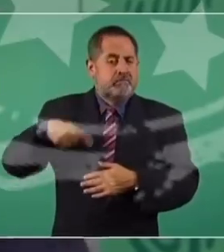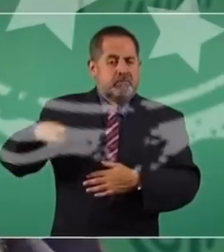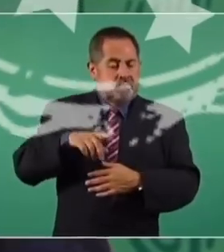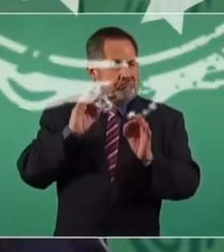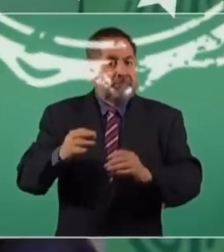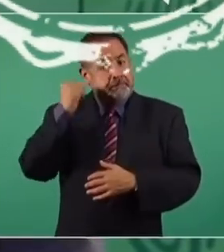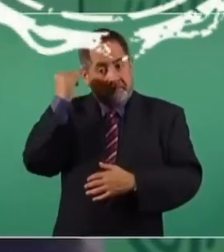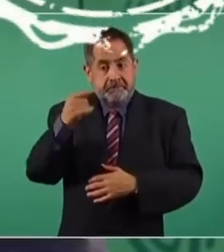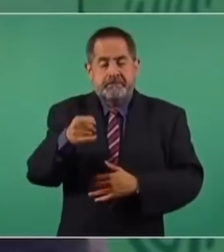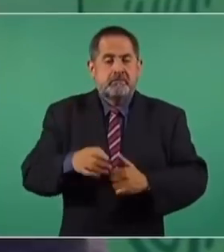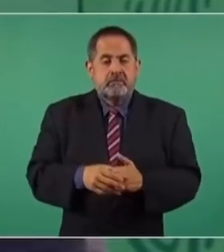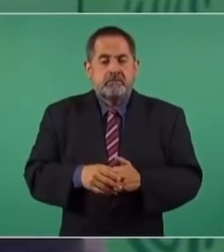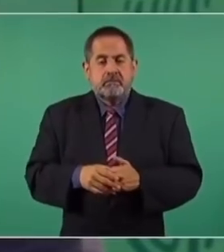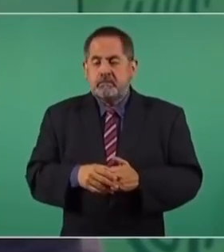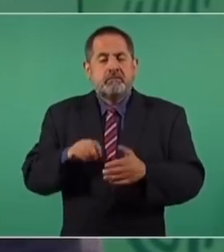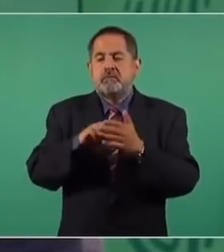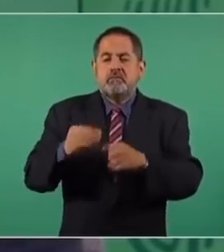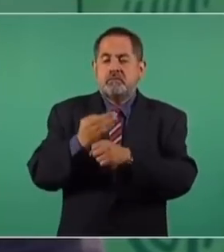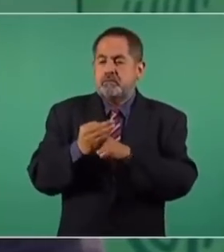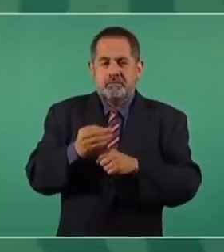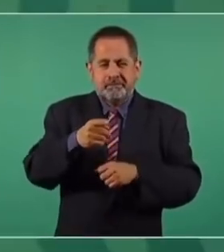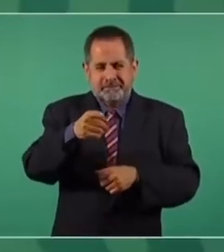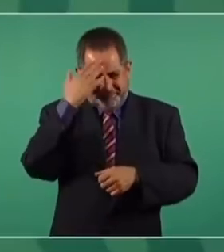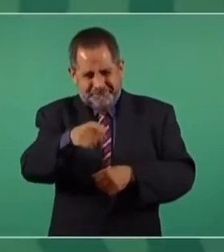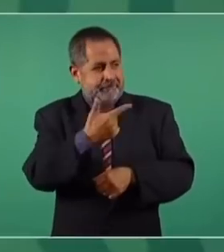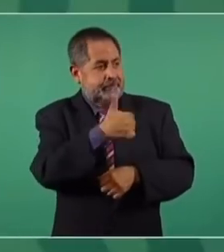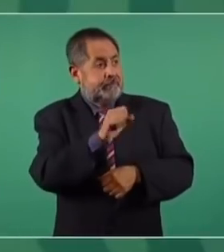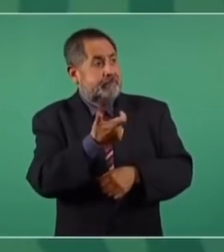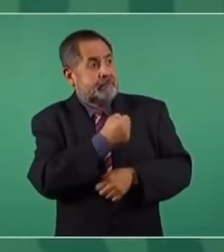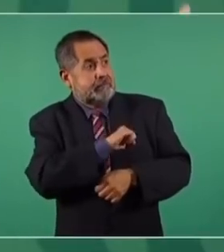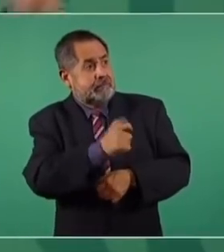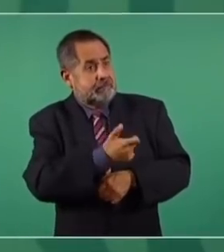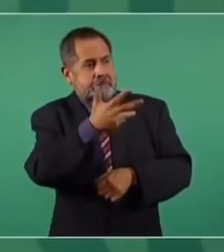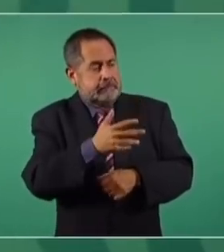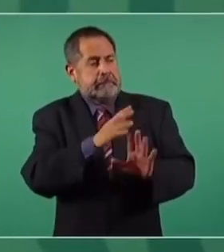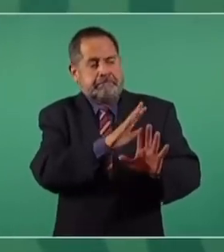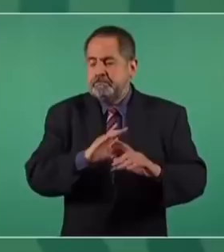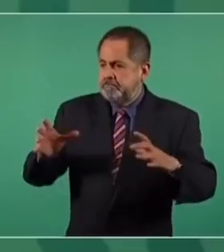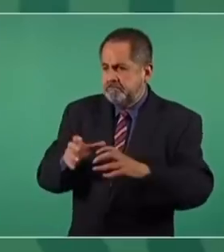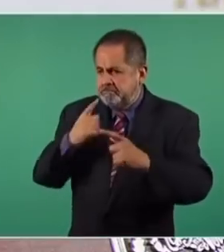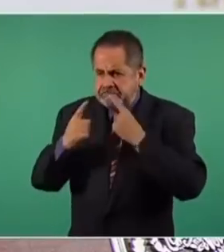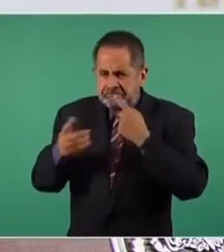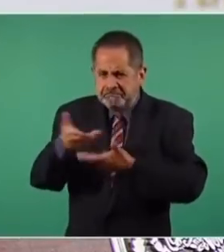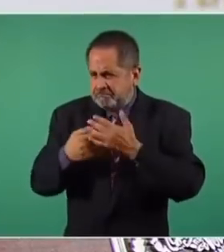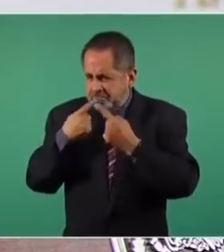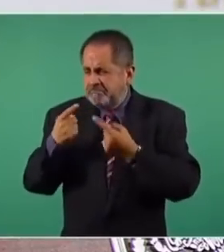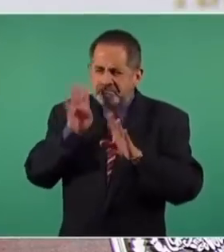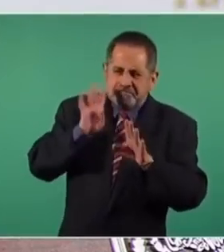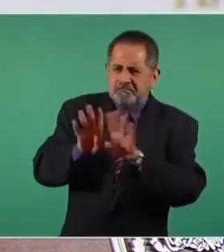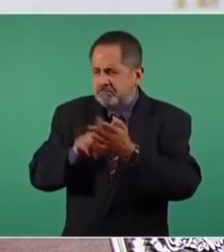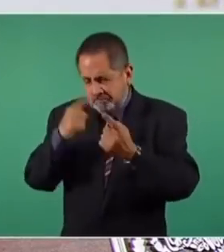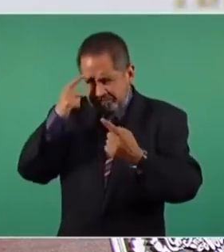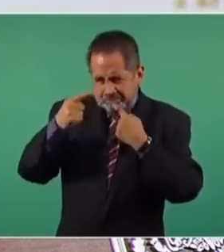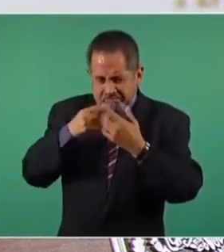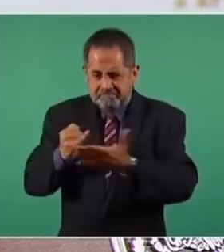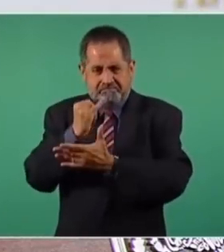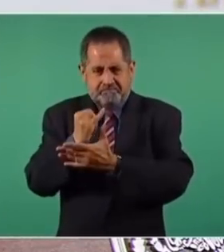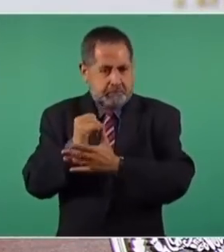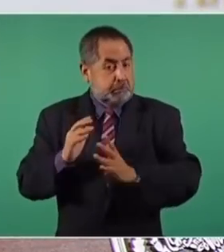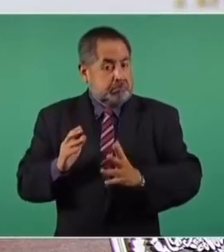Imagínense que nos presenta el problema del aumento en el precio del gas y nos reunimos y lo analizamos y decidimos.